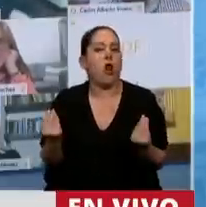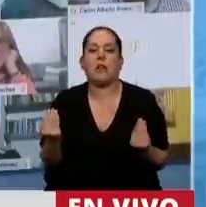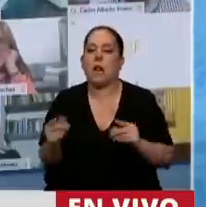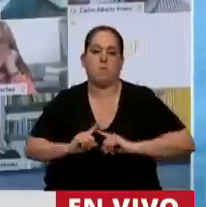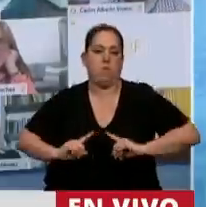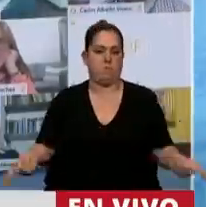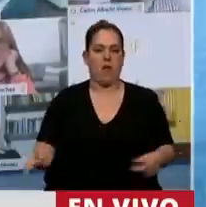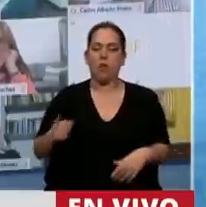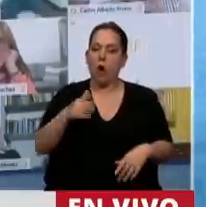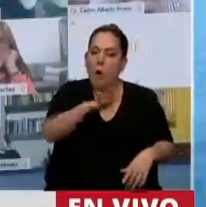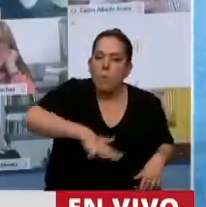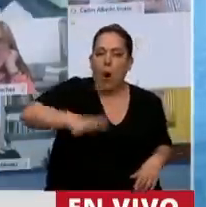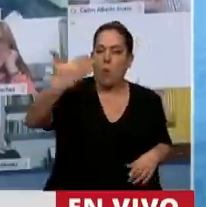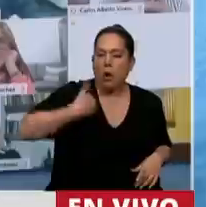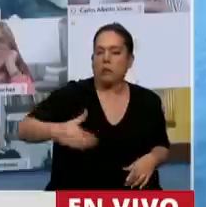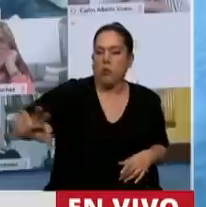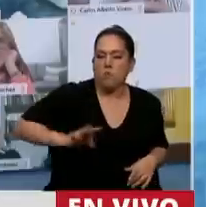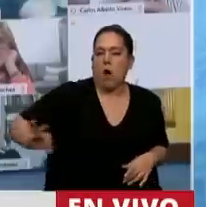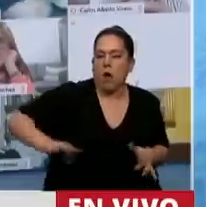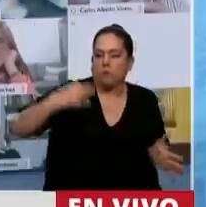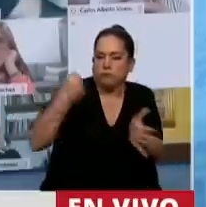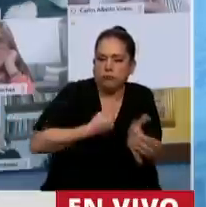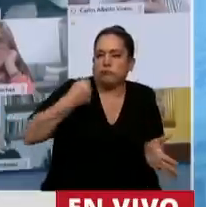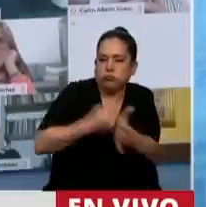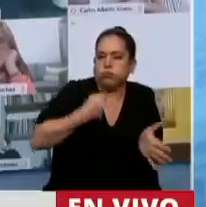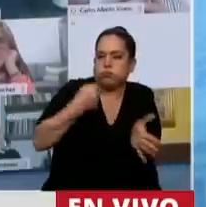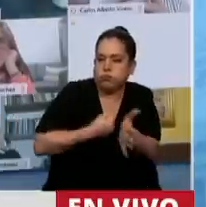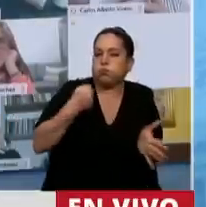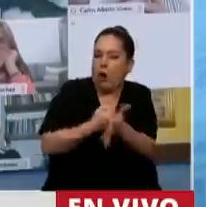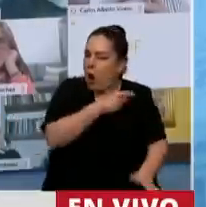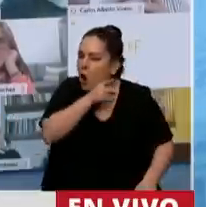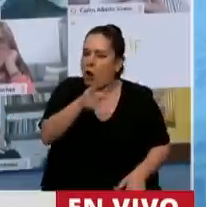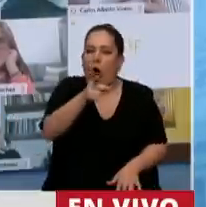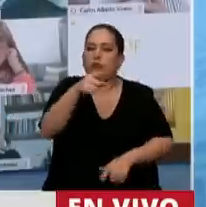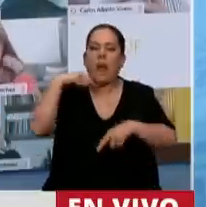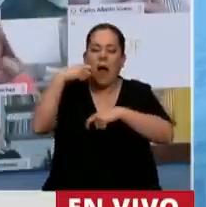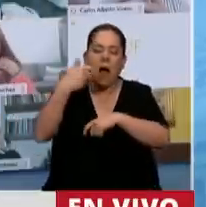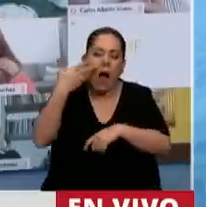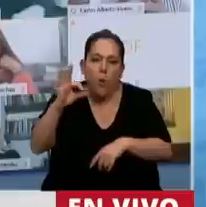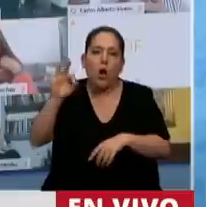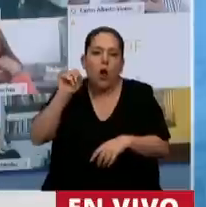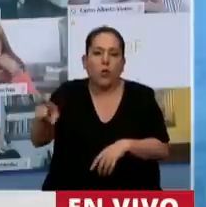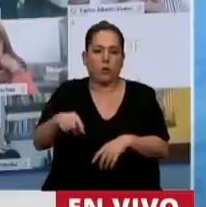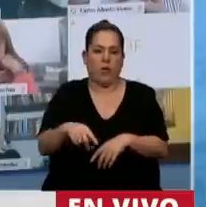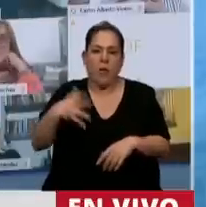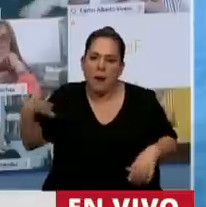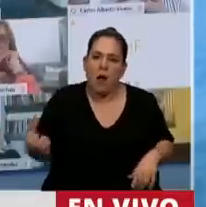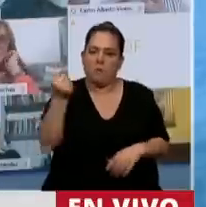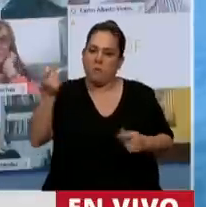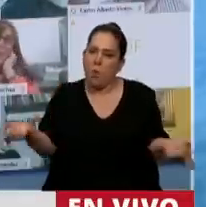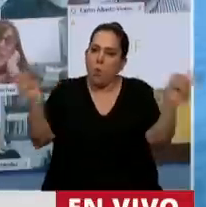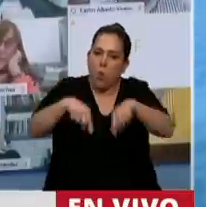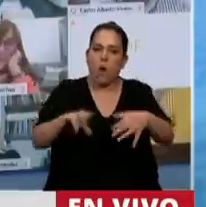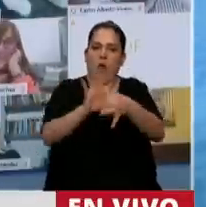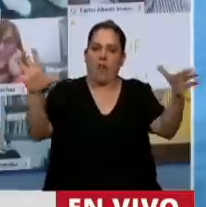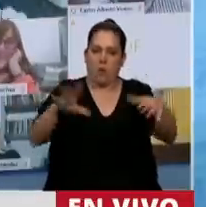argentino luchó durante muchos años contra los abuelos de ustedes para recuperar la democracia.